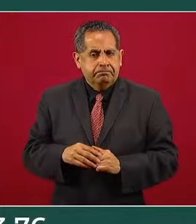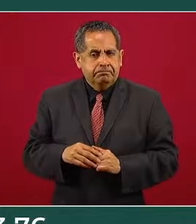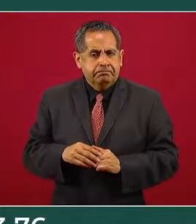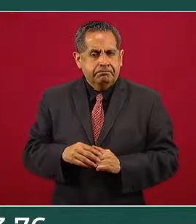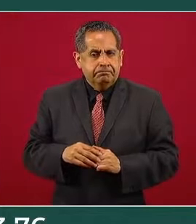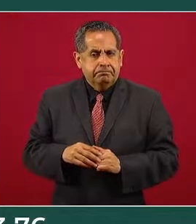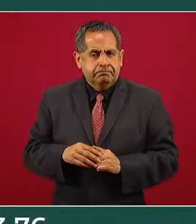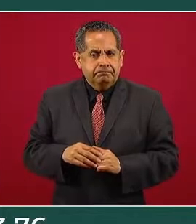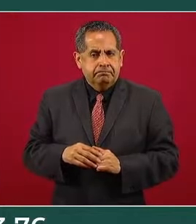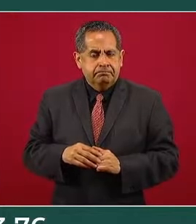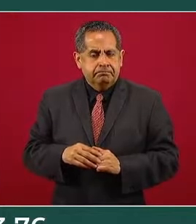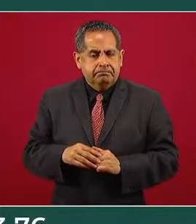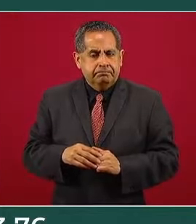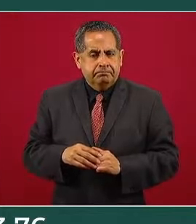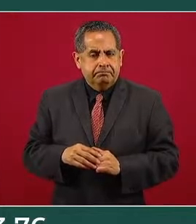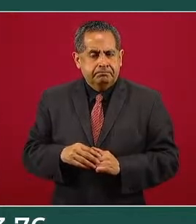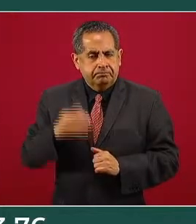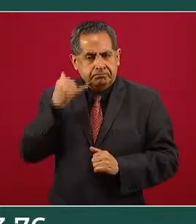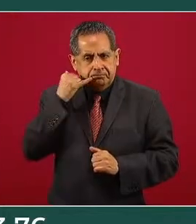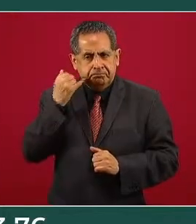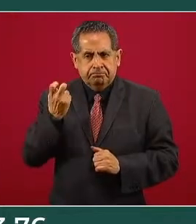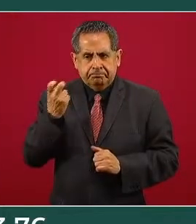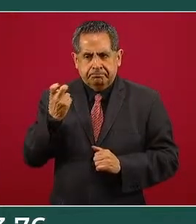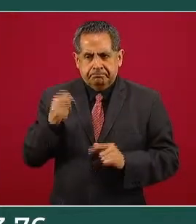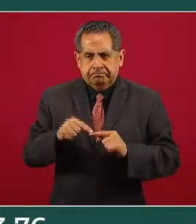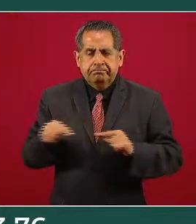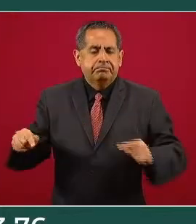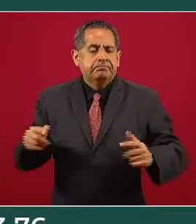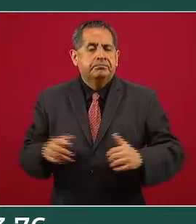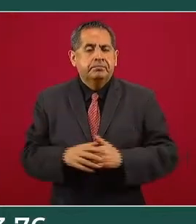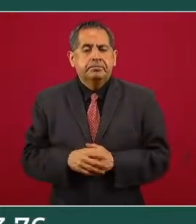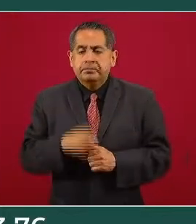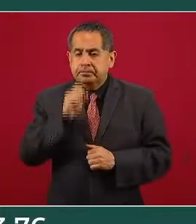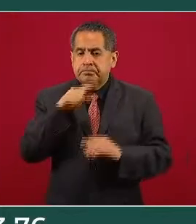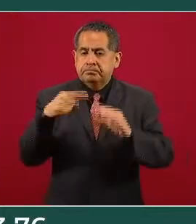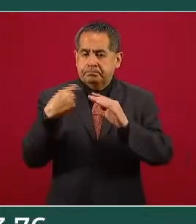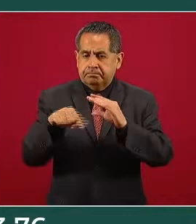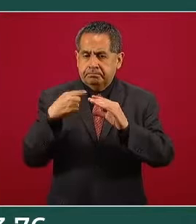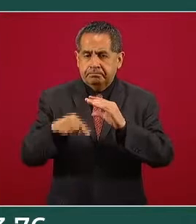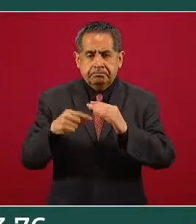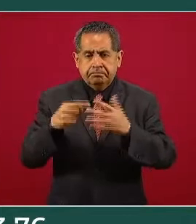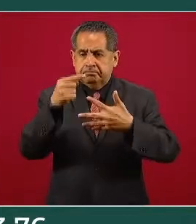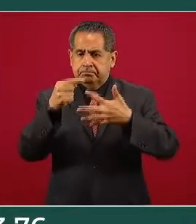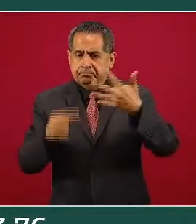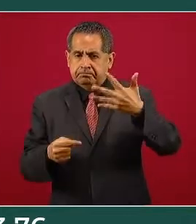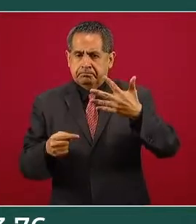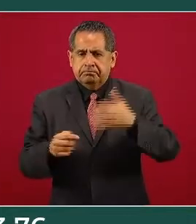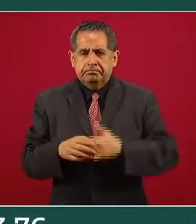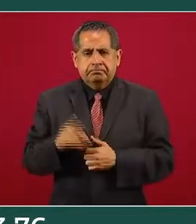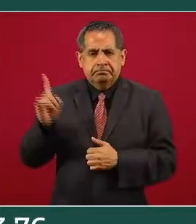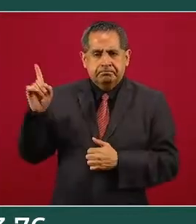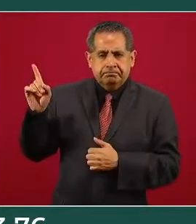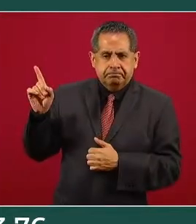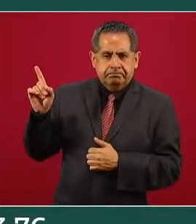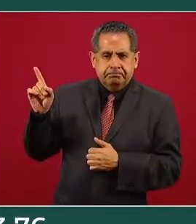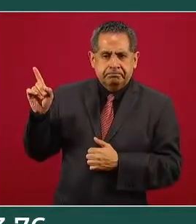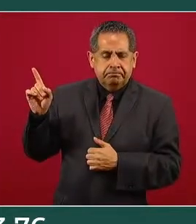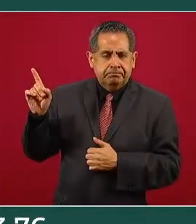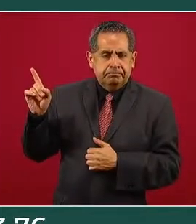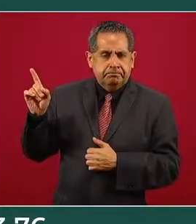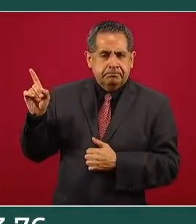-7376. Y el correo electrónico, buzón.escolar